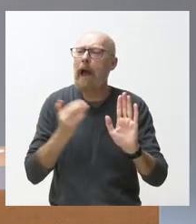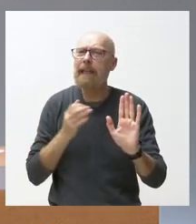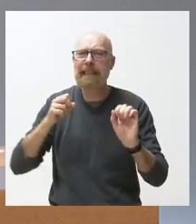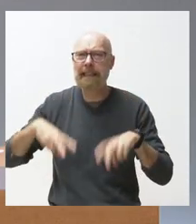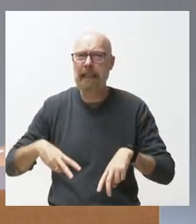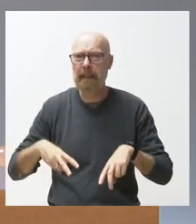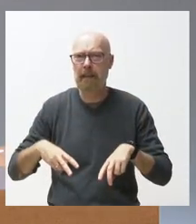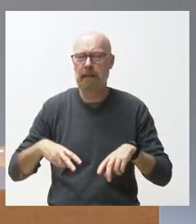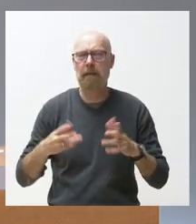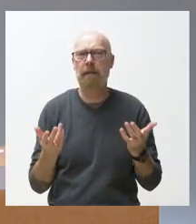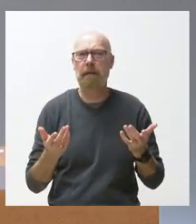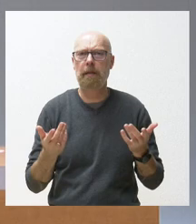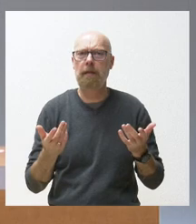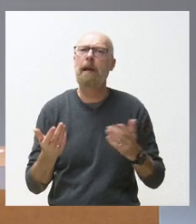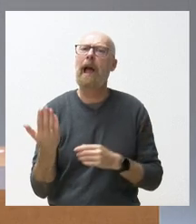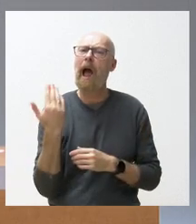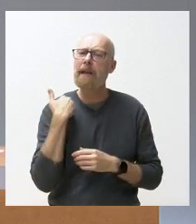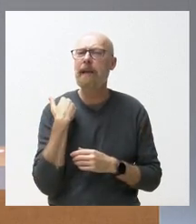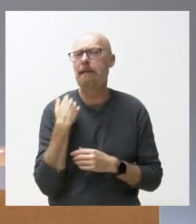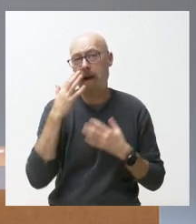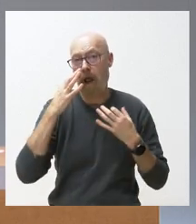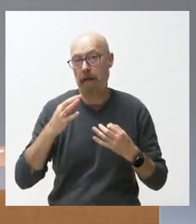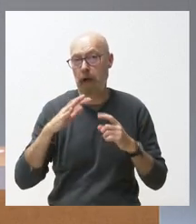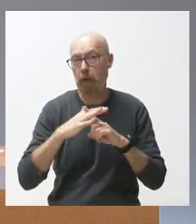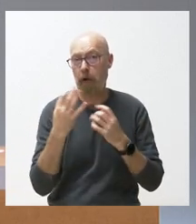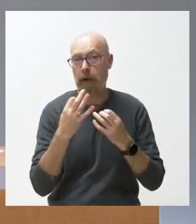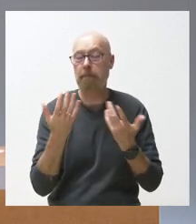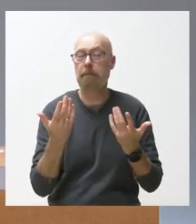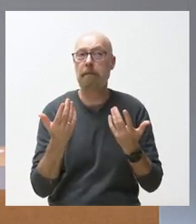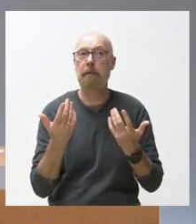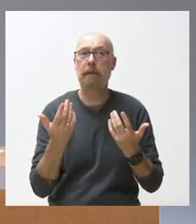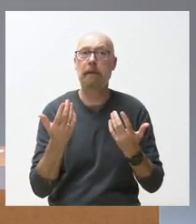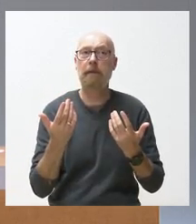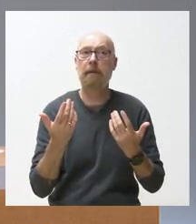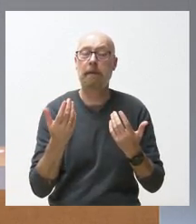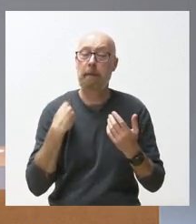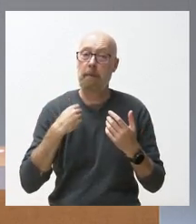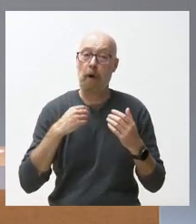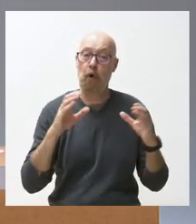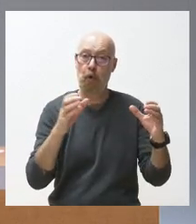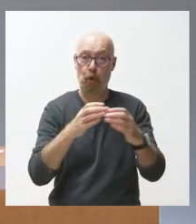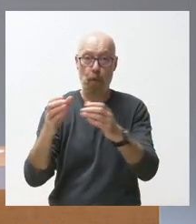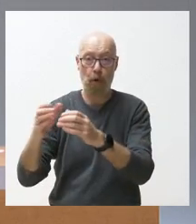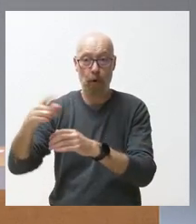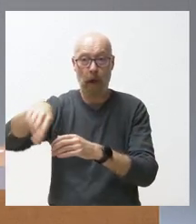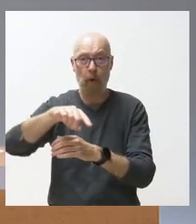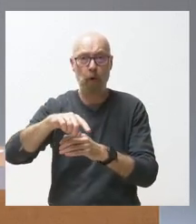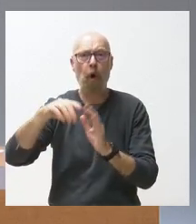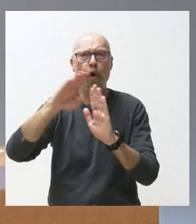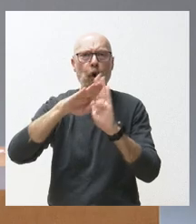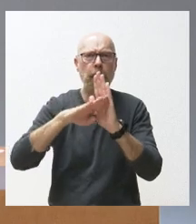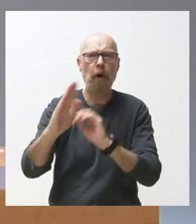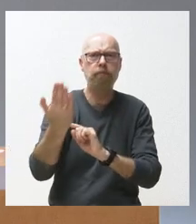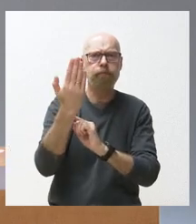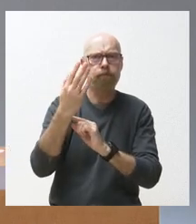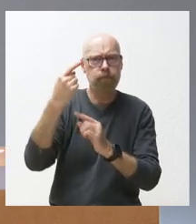techo de gasto y ayer lo que ocurrió en realidad al menos como yo lo veo es que los grupos que habían planteado alguna condición para respaldarse